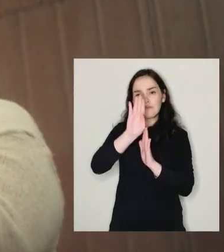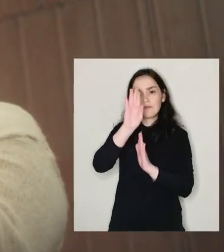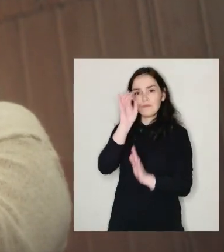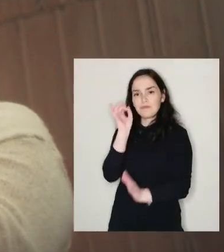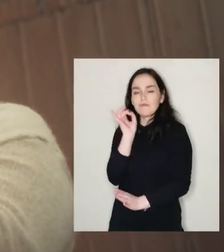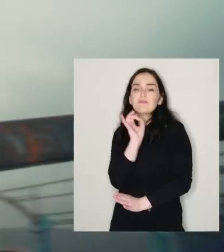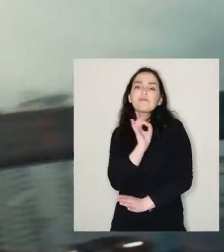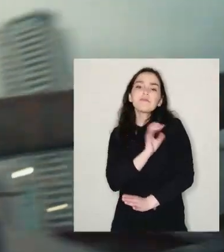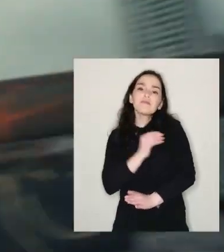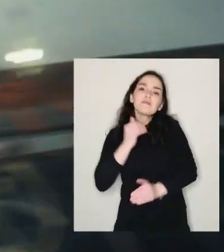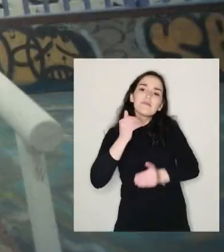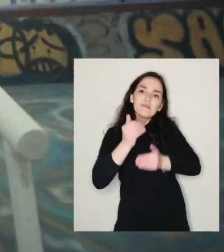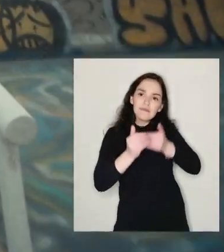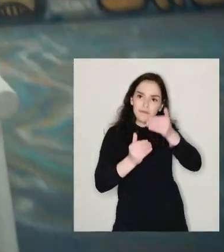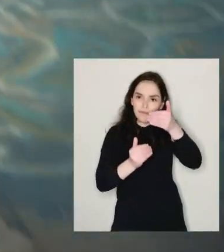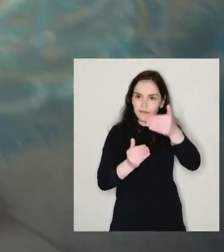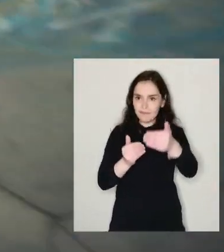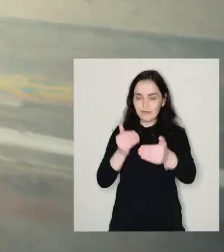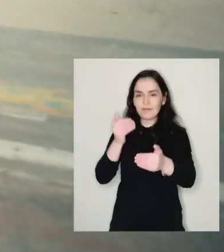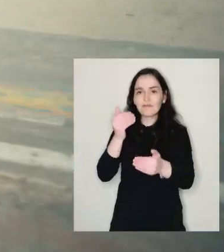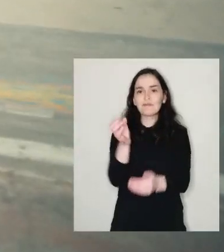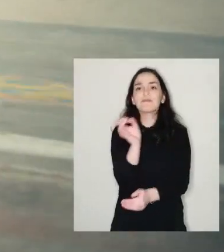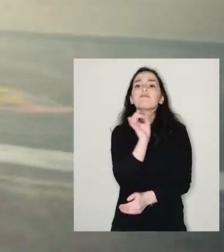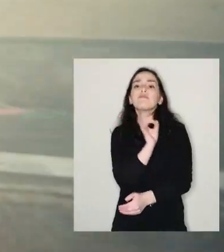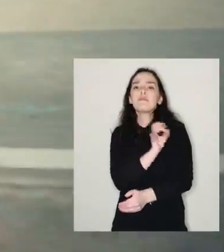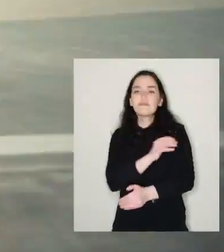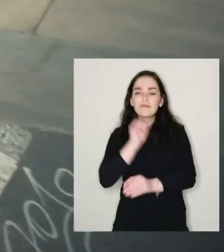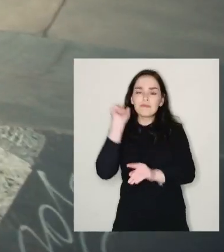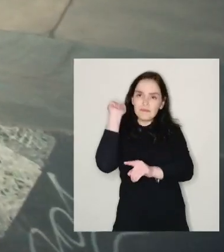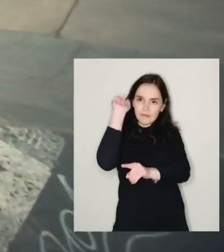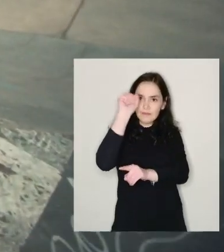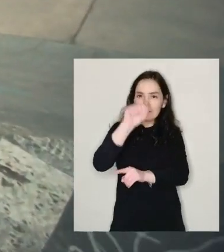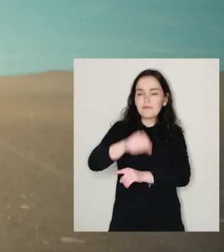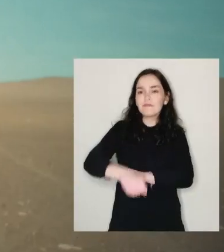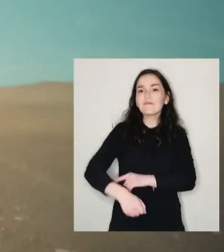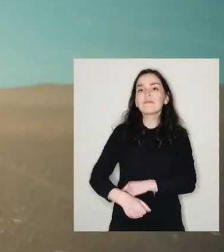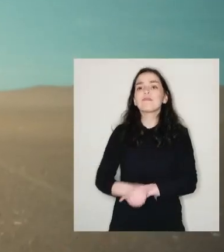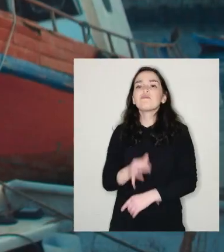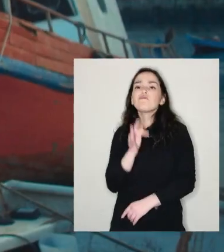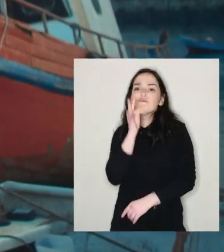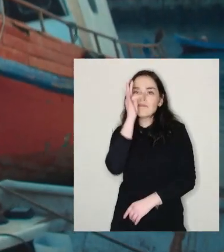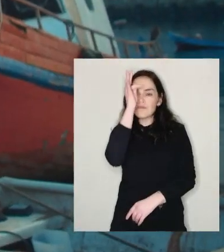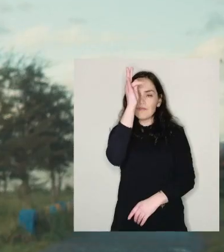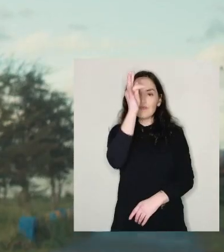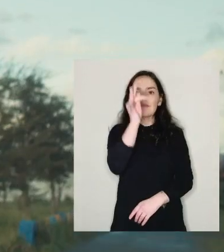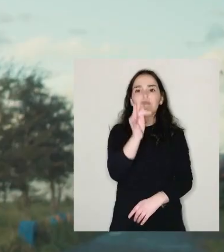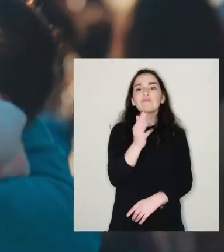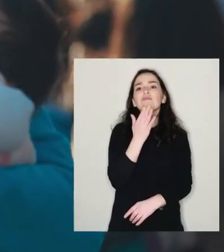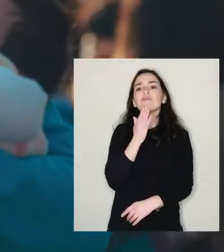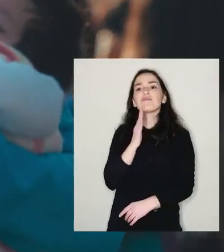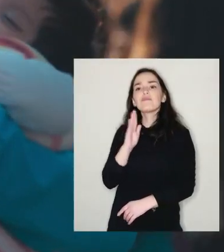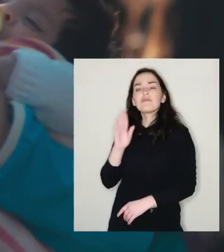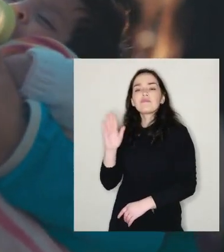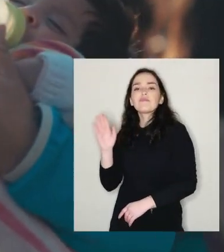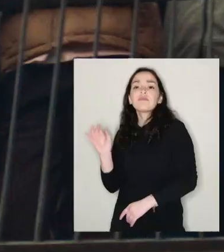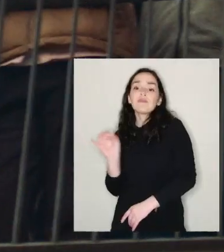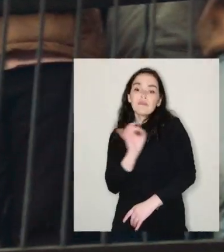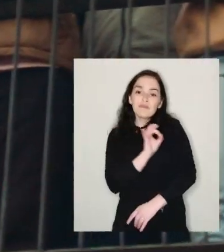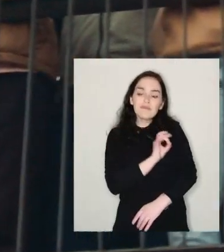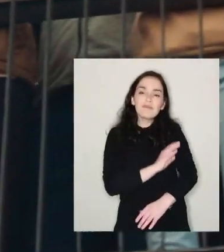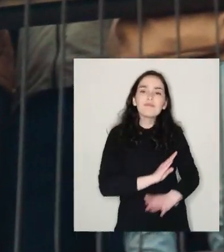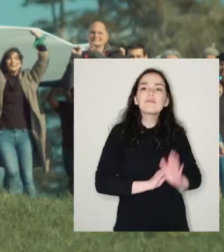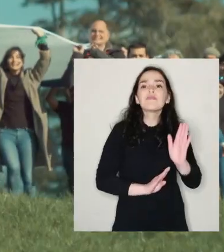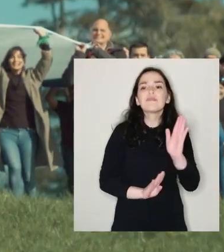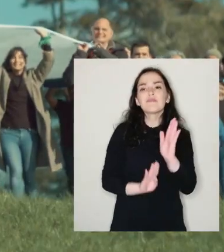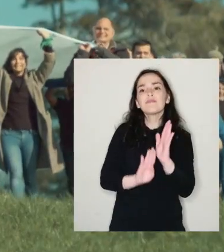Chile crece, Chile avanza, Chile aprueba, un mañana mejor.